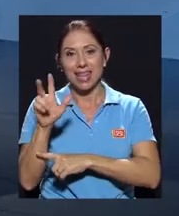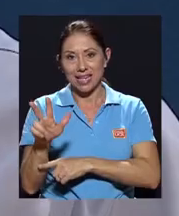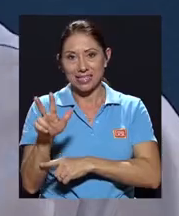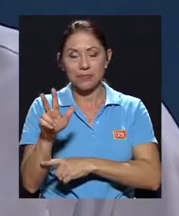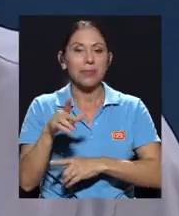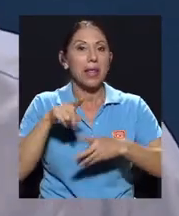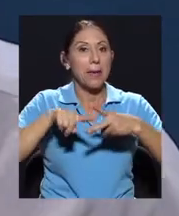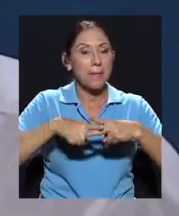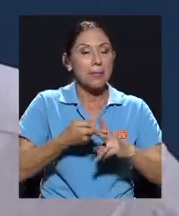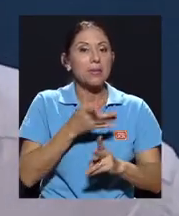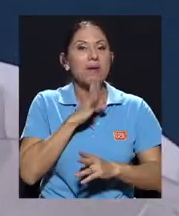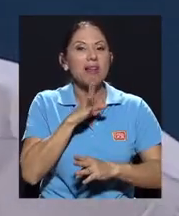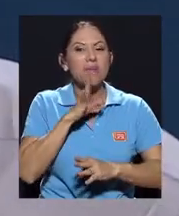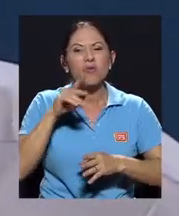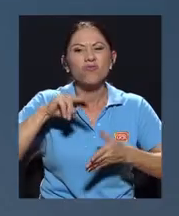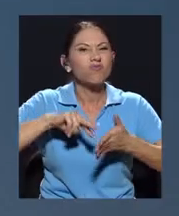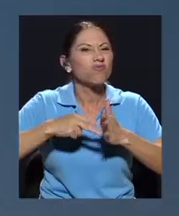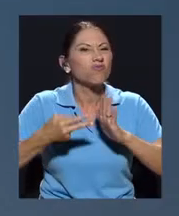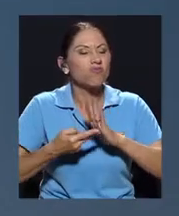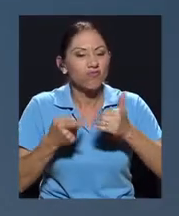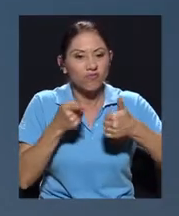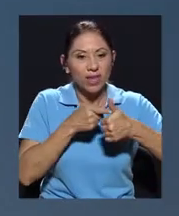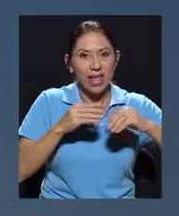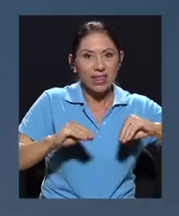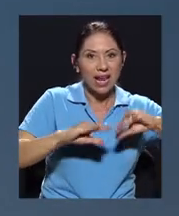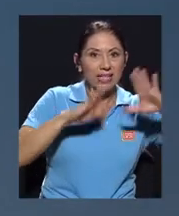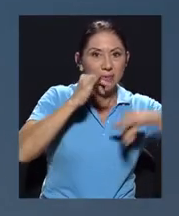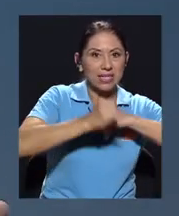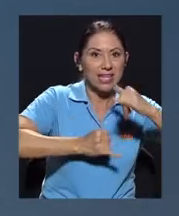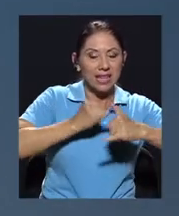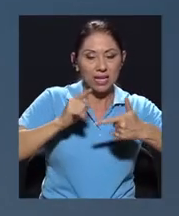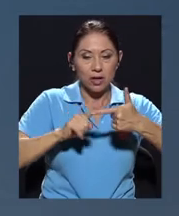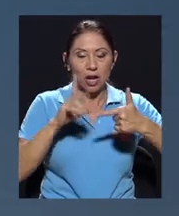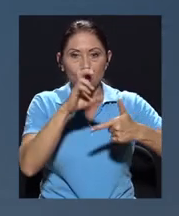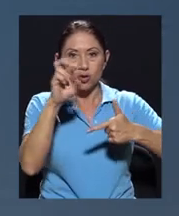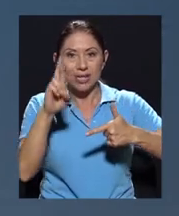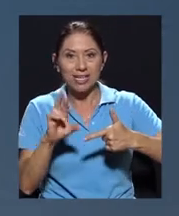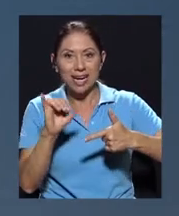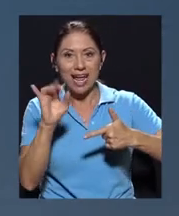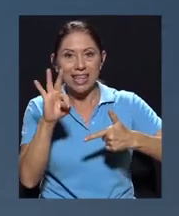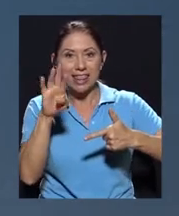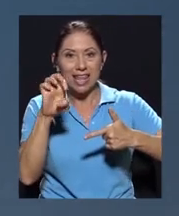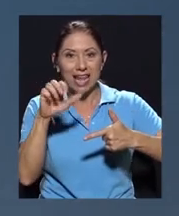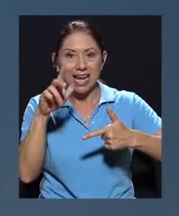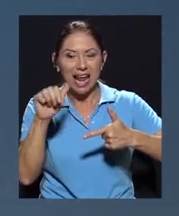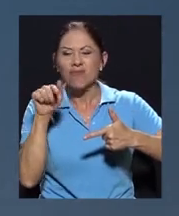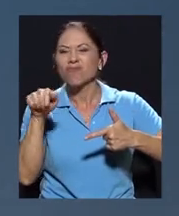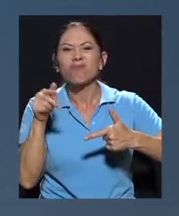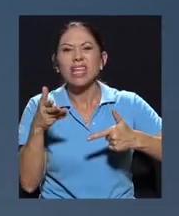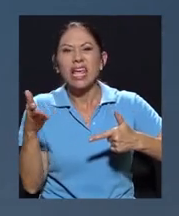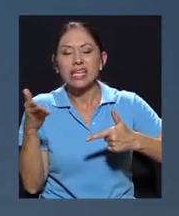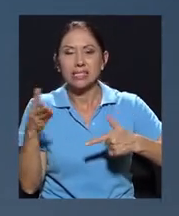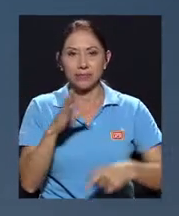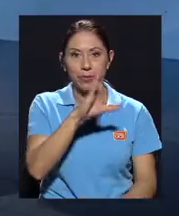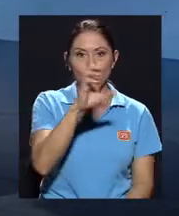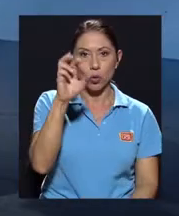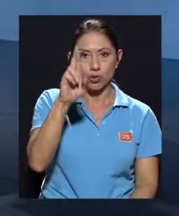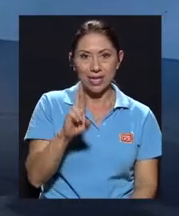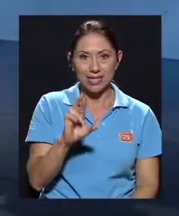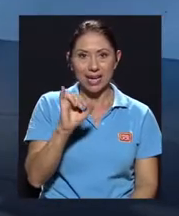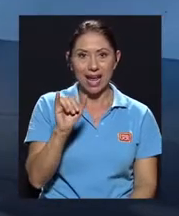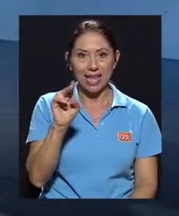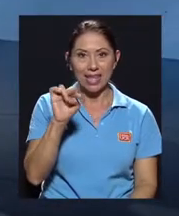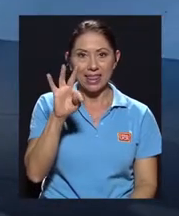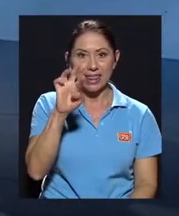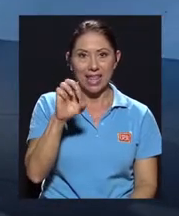específicamente esta relación entre Transparencia y Costa Rica Integra y qué es Costa Rica Integra. Bueno, Costa Rica Integra es el